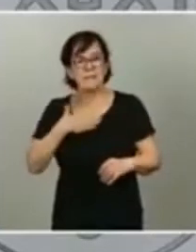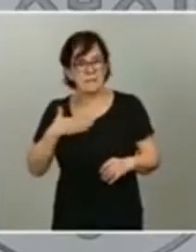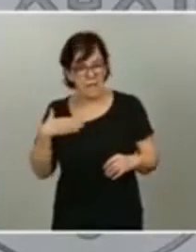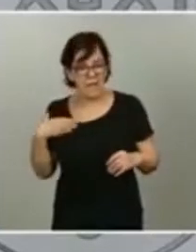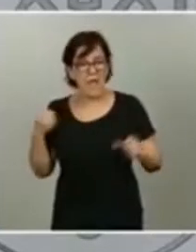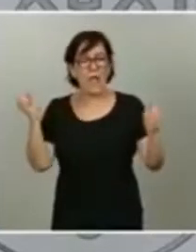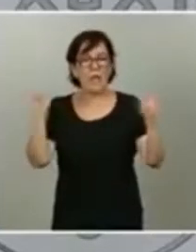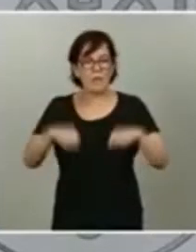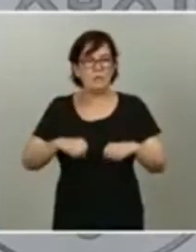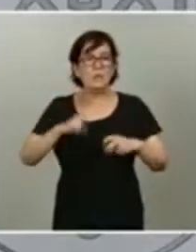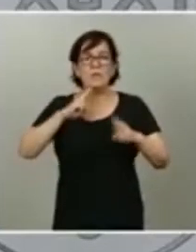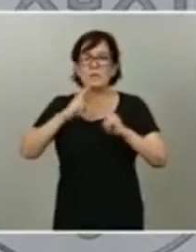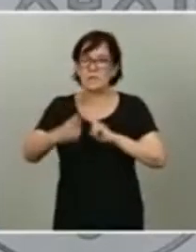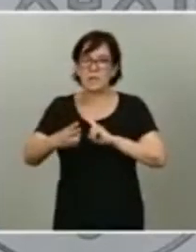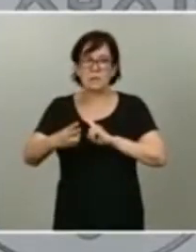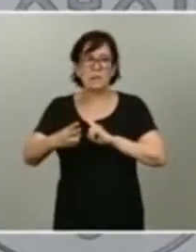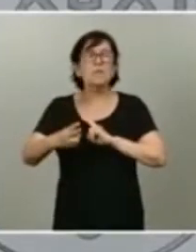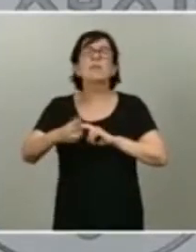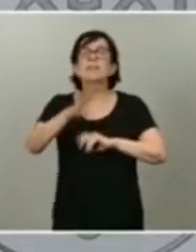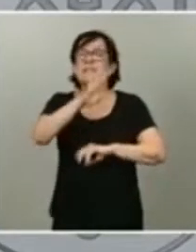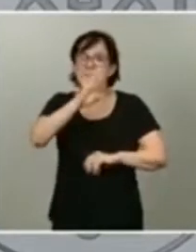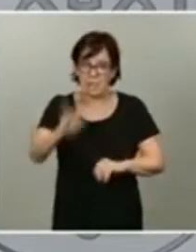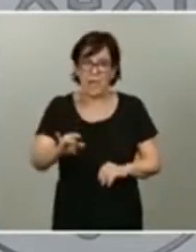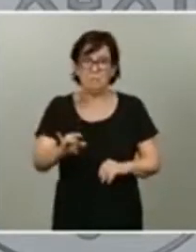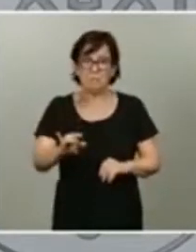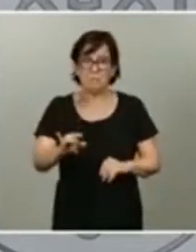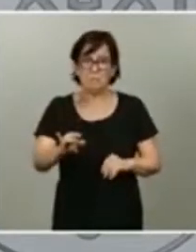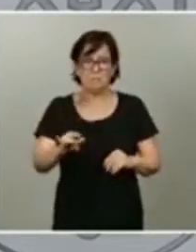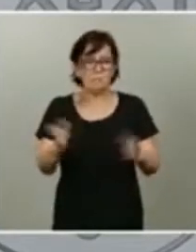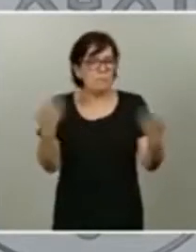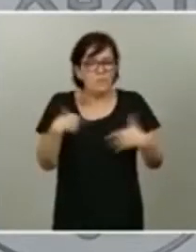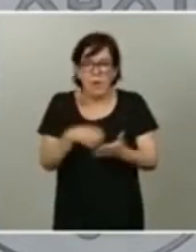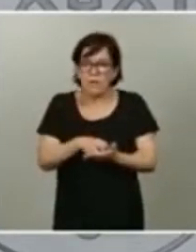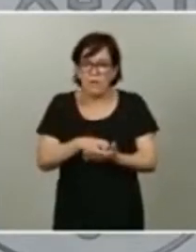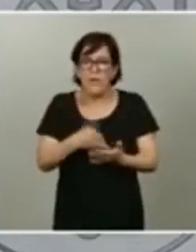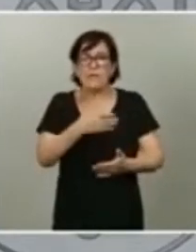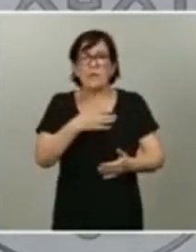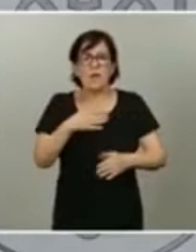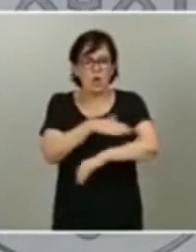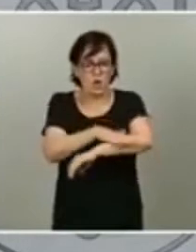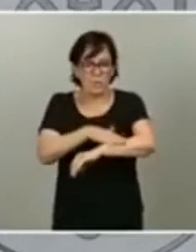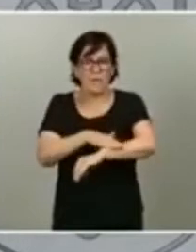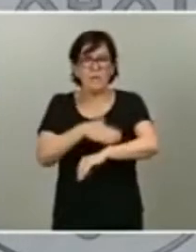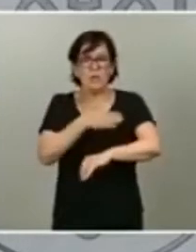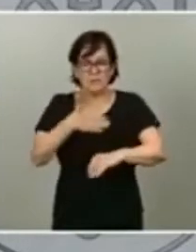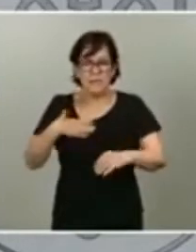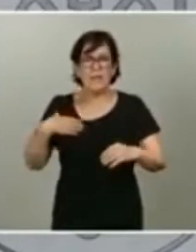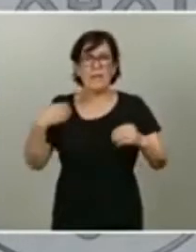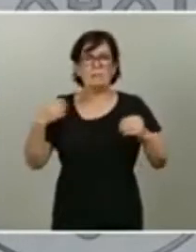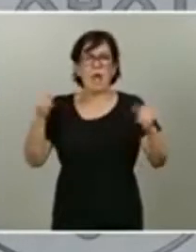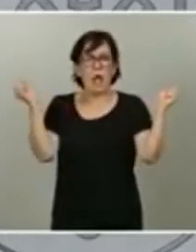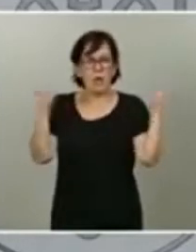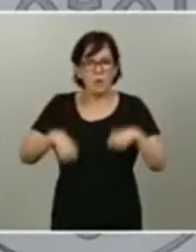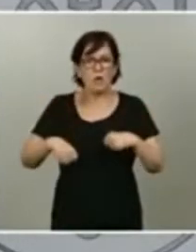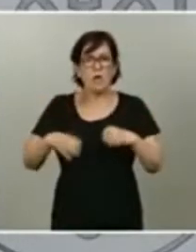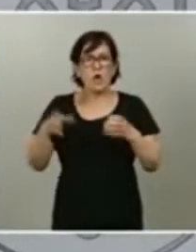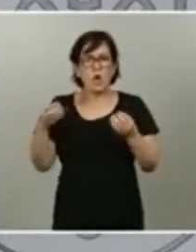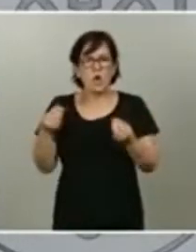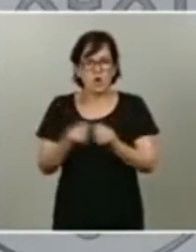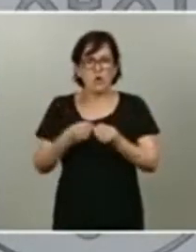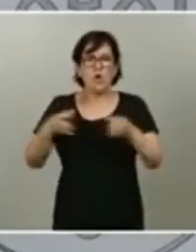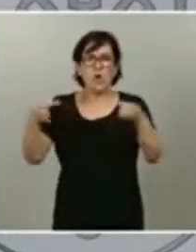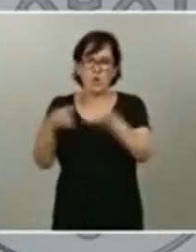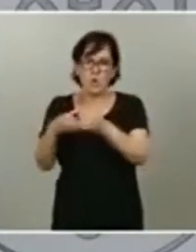respuesta es tasativa sí sin paliativo el gobierno quiere llegar a acuerdos con el principal partido de la oposición